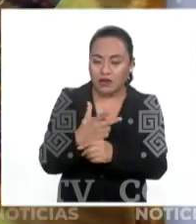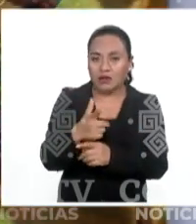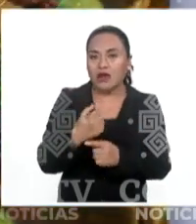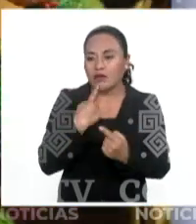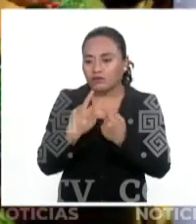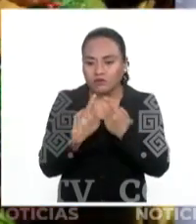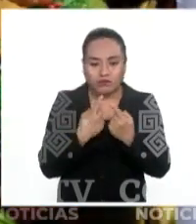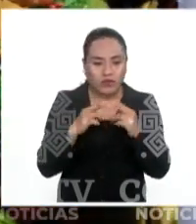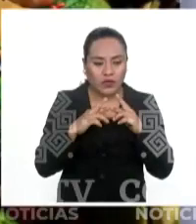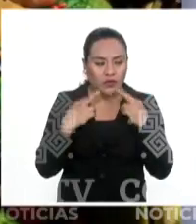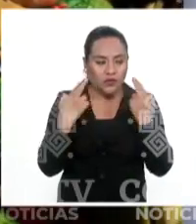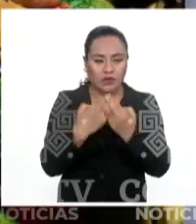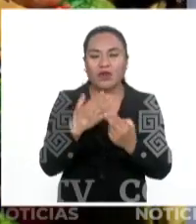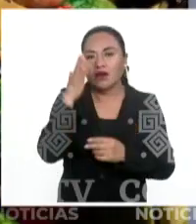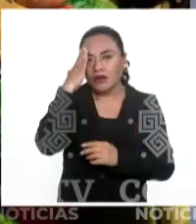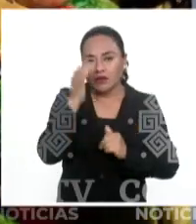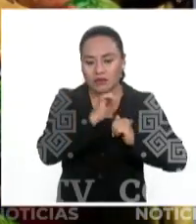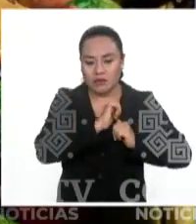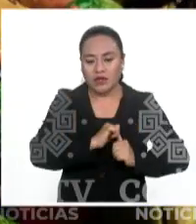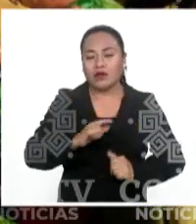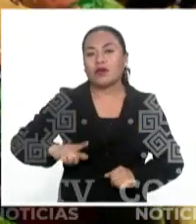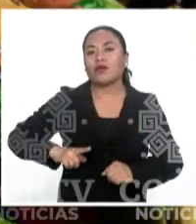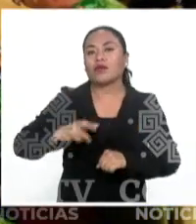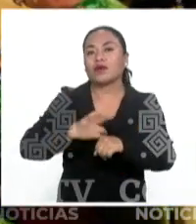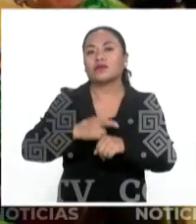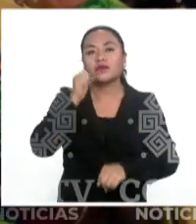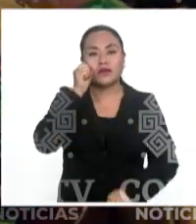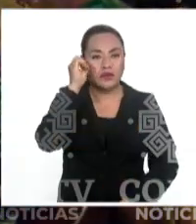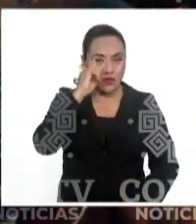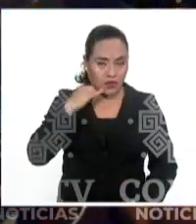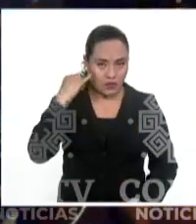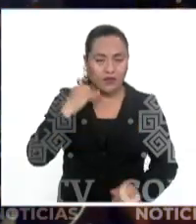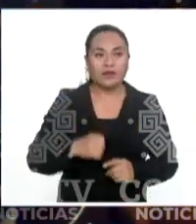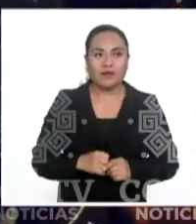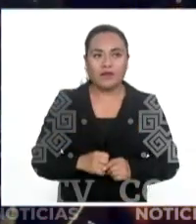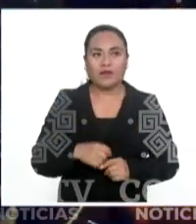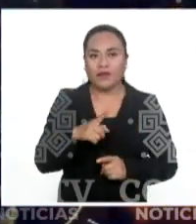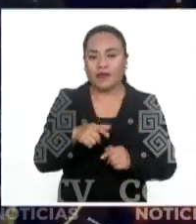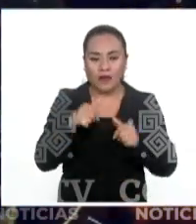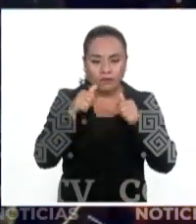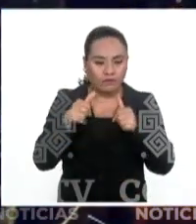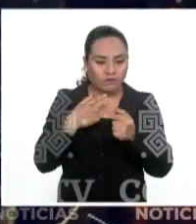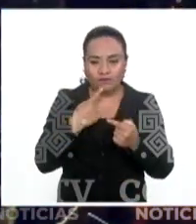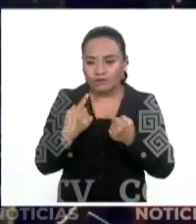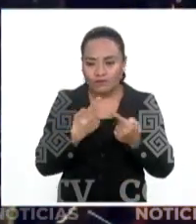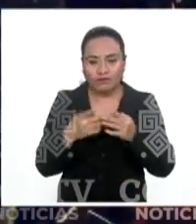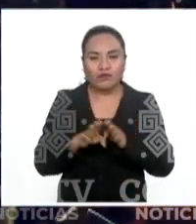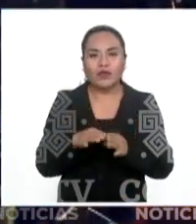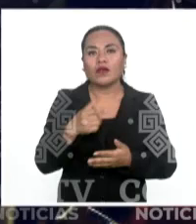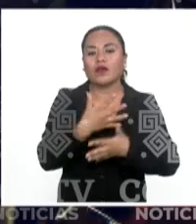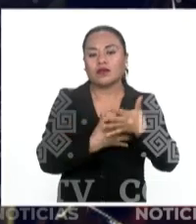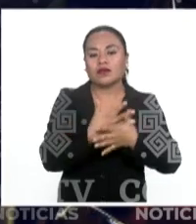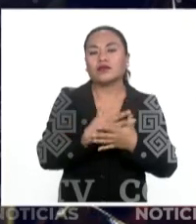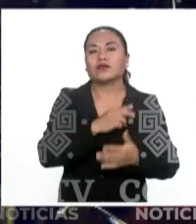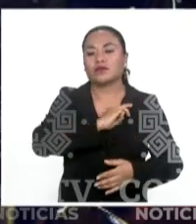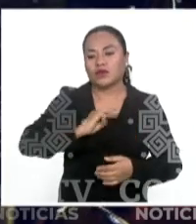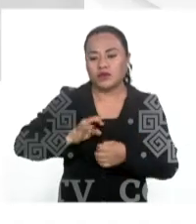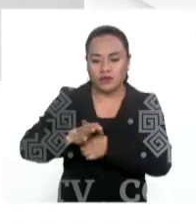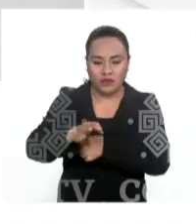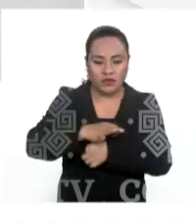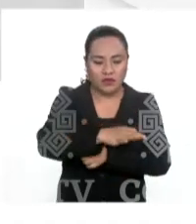encabezada por el gobernador del estado, Salmón Jaracruz. Acción que se replica en 15 municipios del estado.